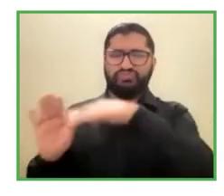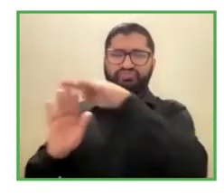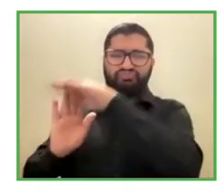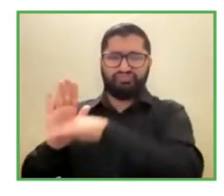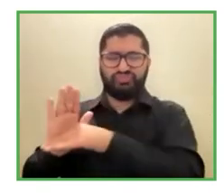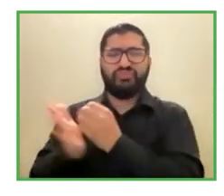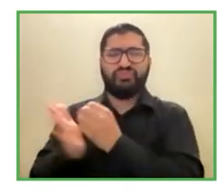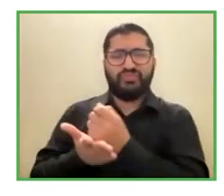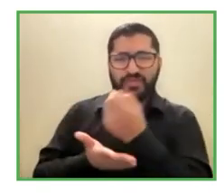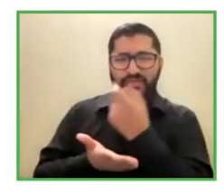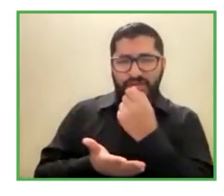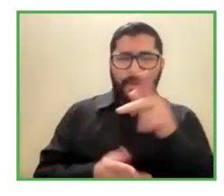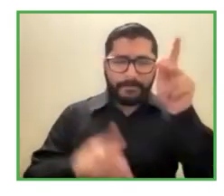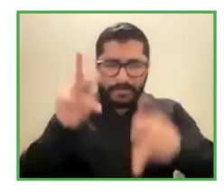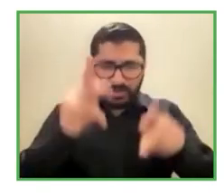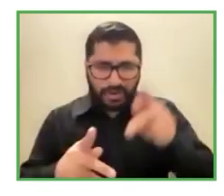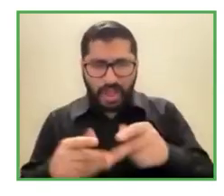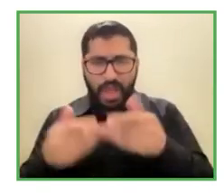enviar